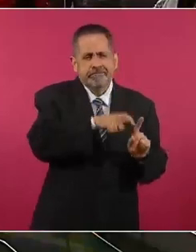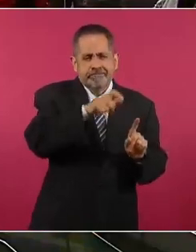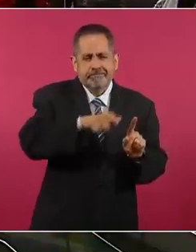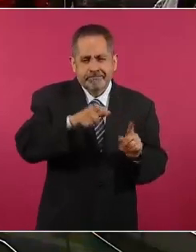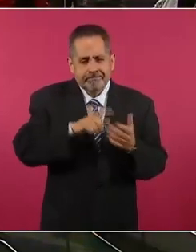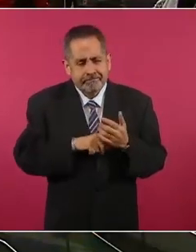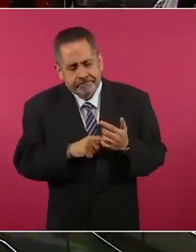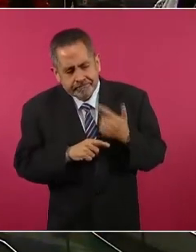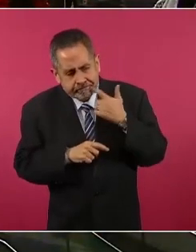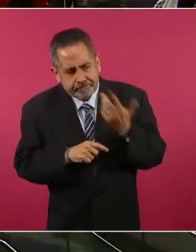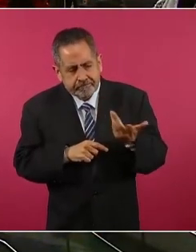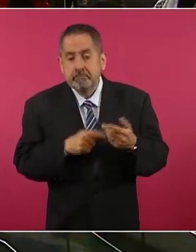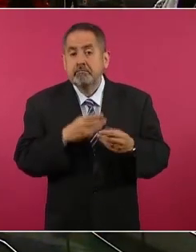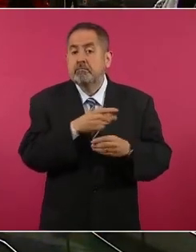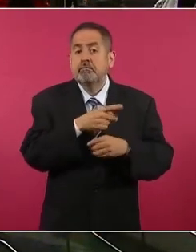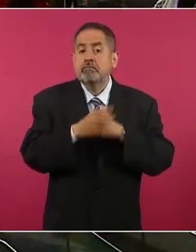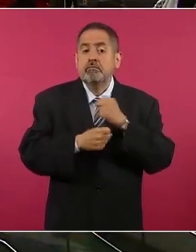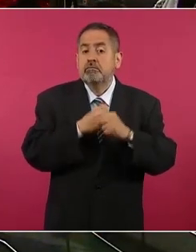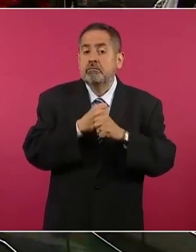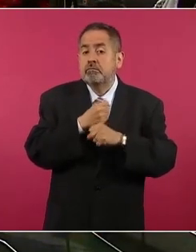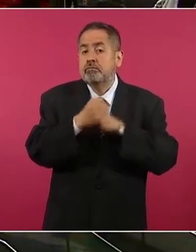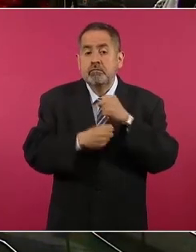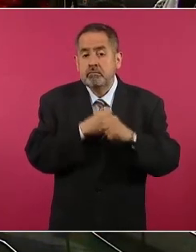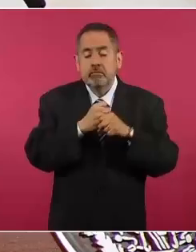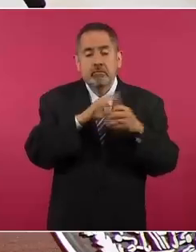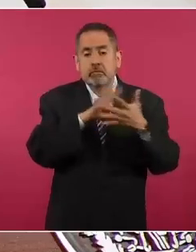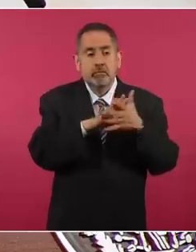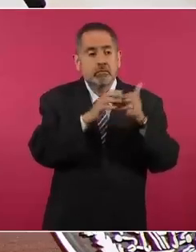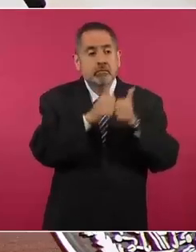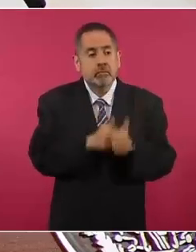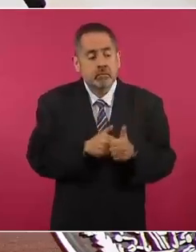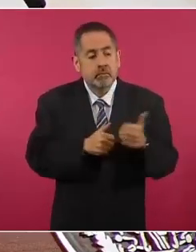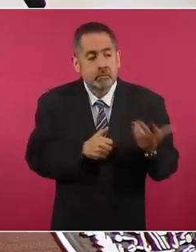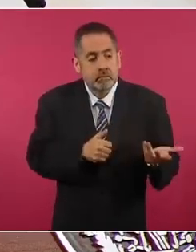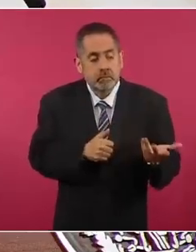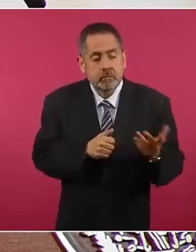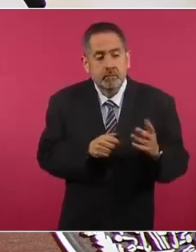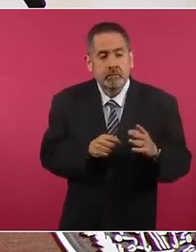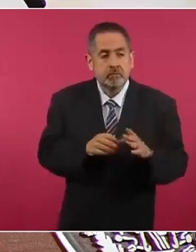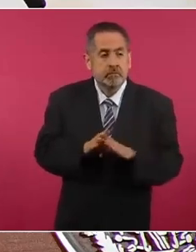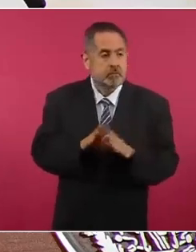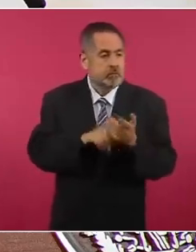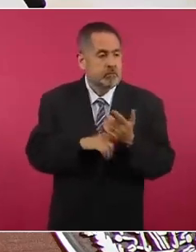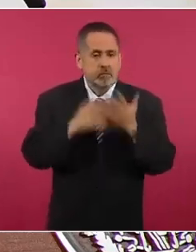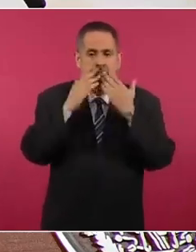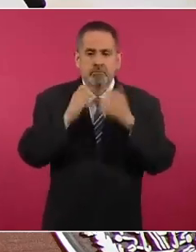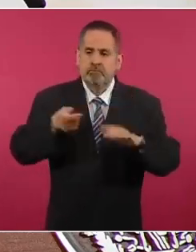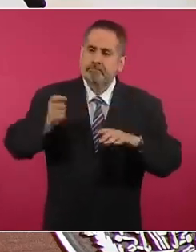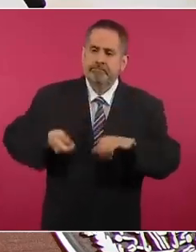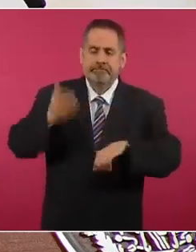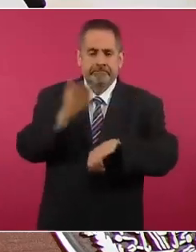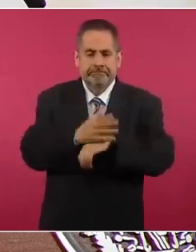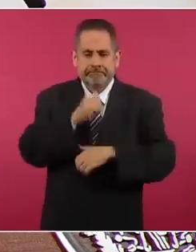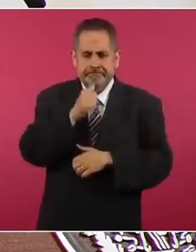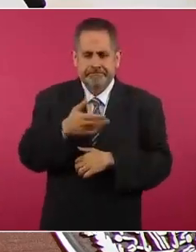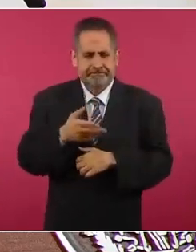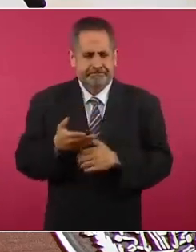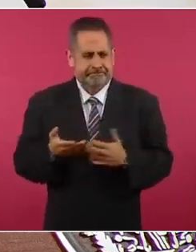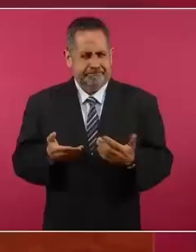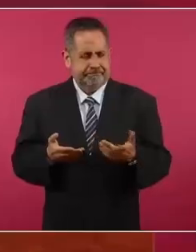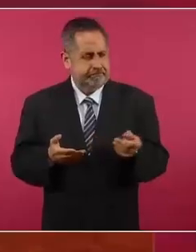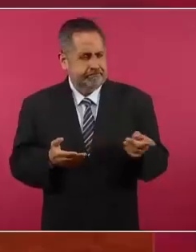personas que tienen muchos años en los reclusorios y en los cuales no hay sentencias, como